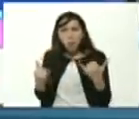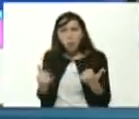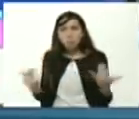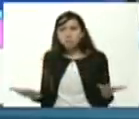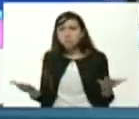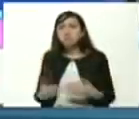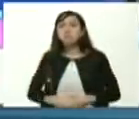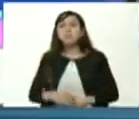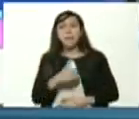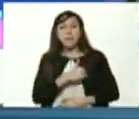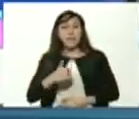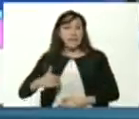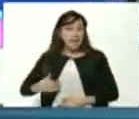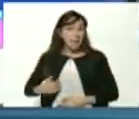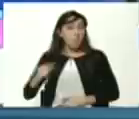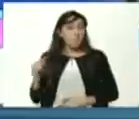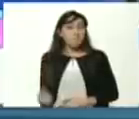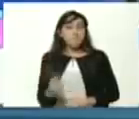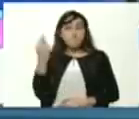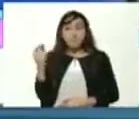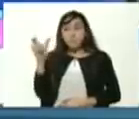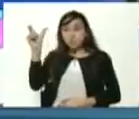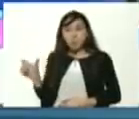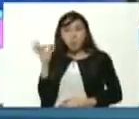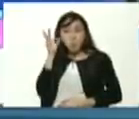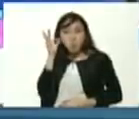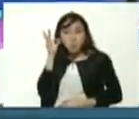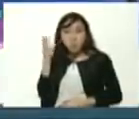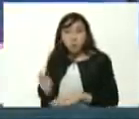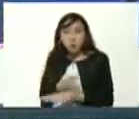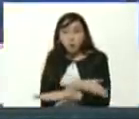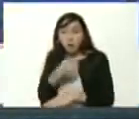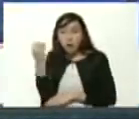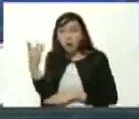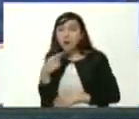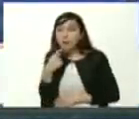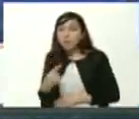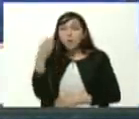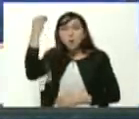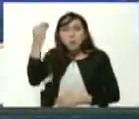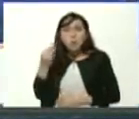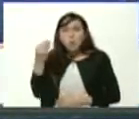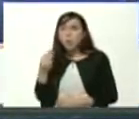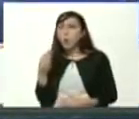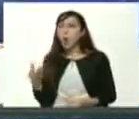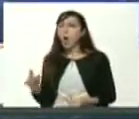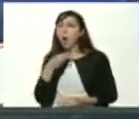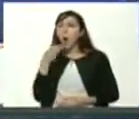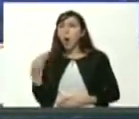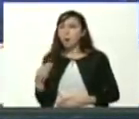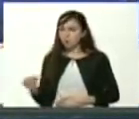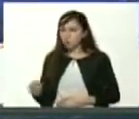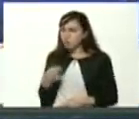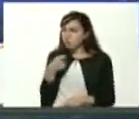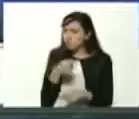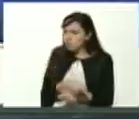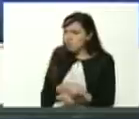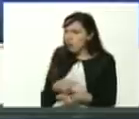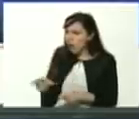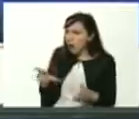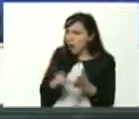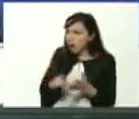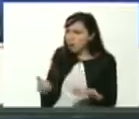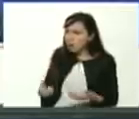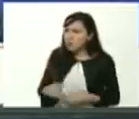pero yo quisiera primero que Angel me diera su visión como joven ya tú te graduaste en el liceo